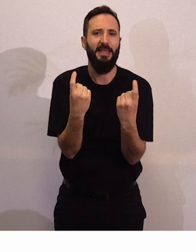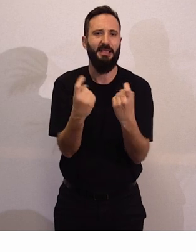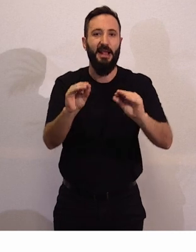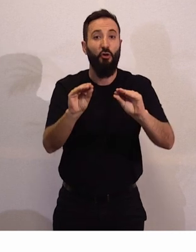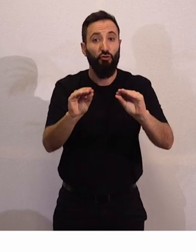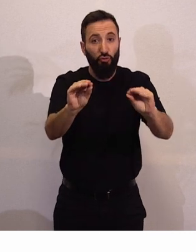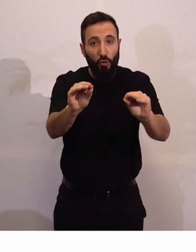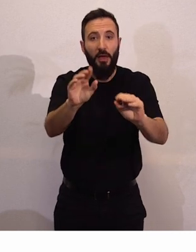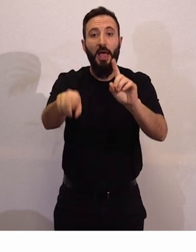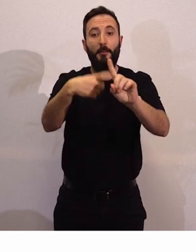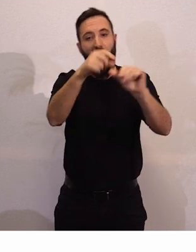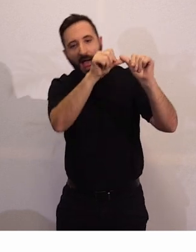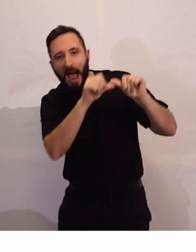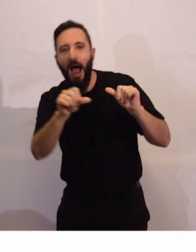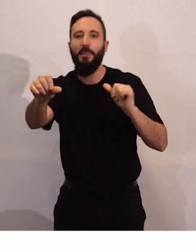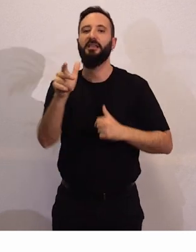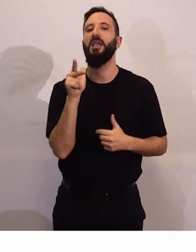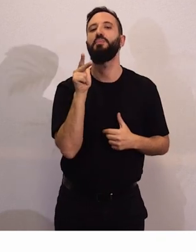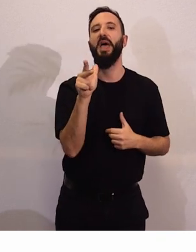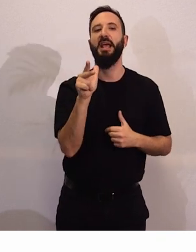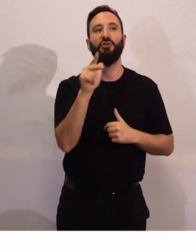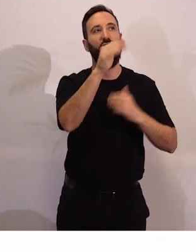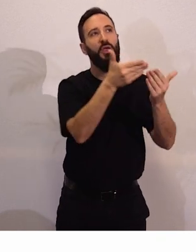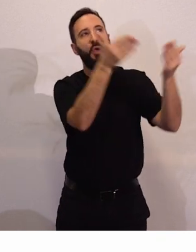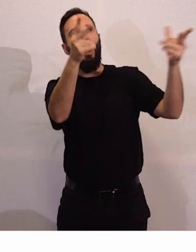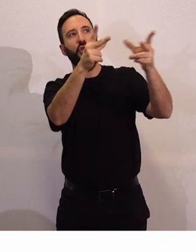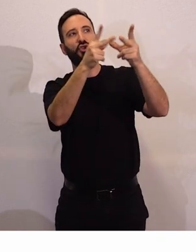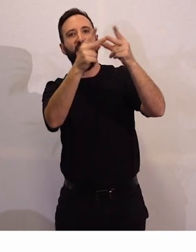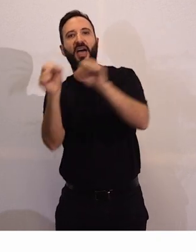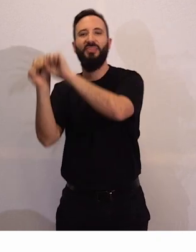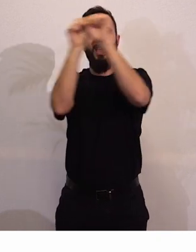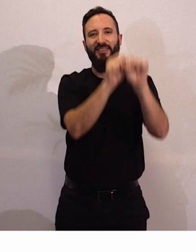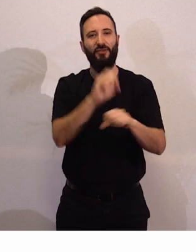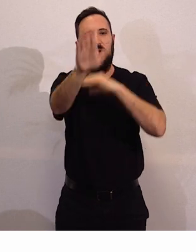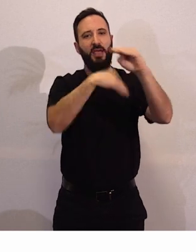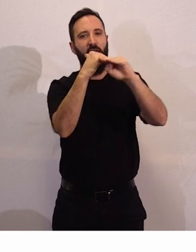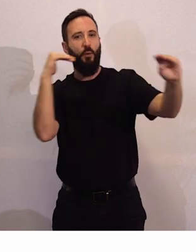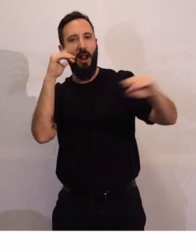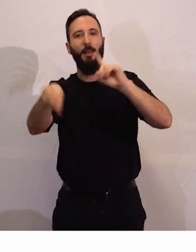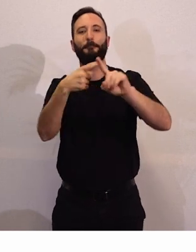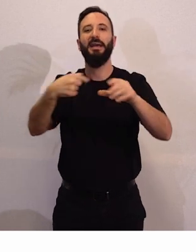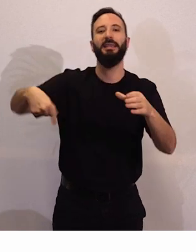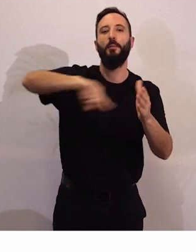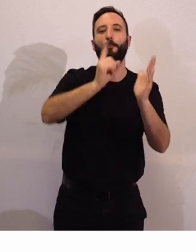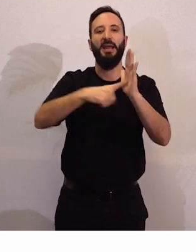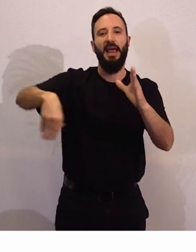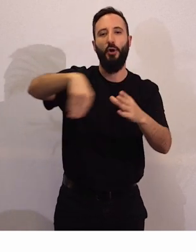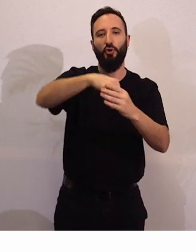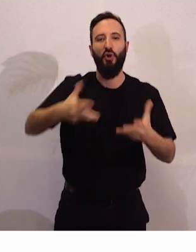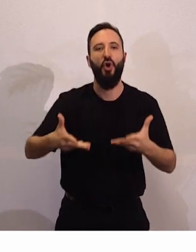así puedan defender sus derechos como el resto de población y lo que le facilitará su plena inclusión. Muchas gracias.